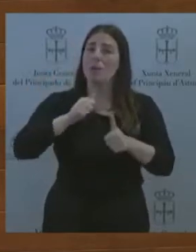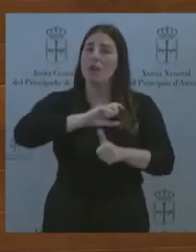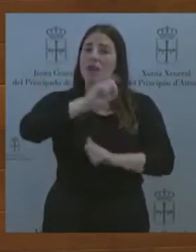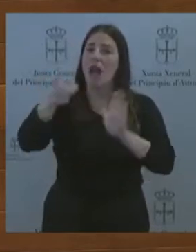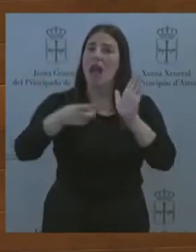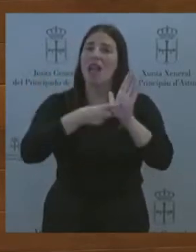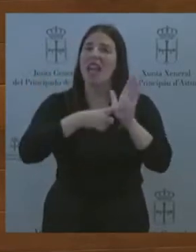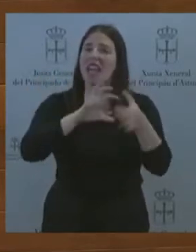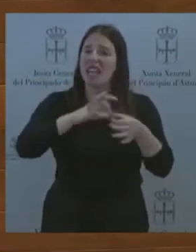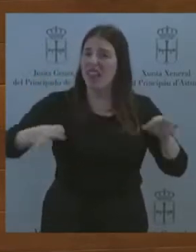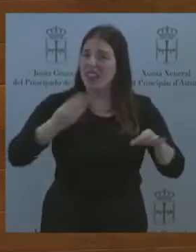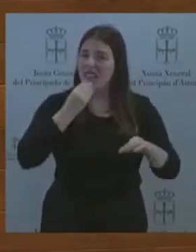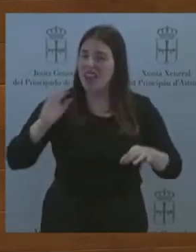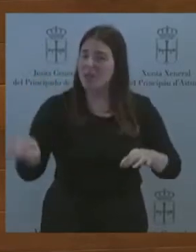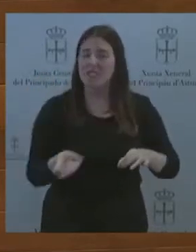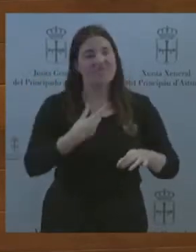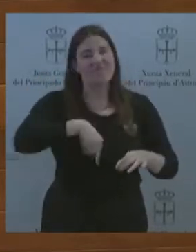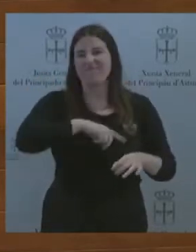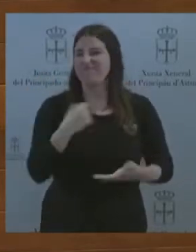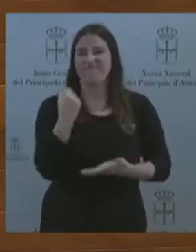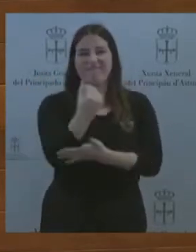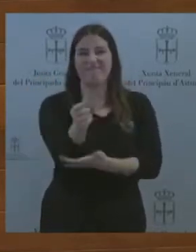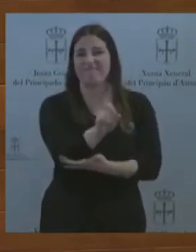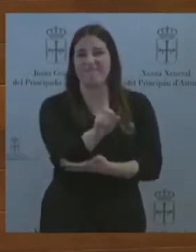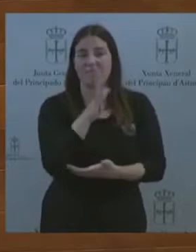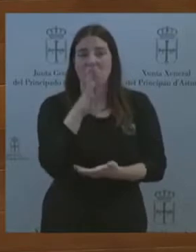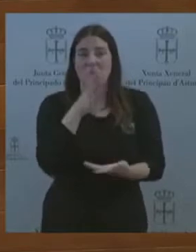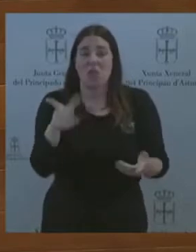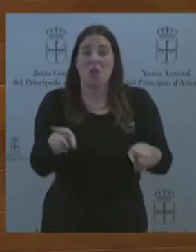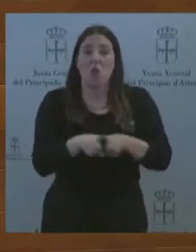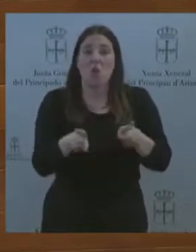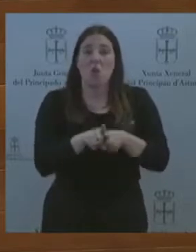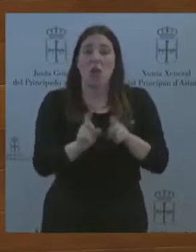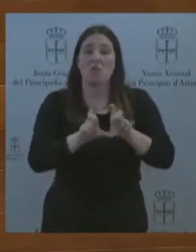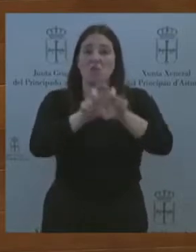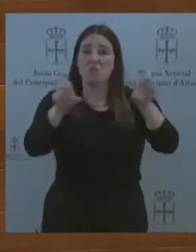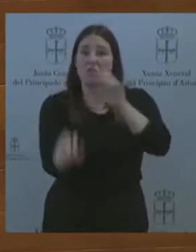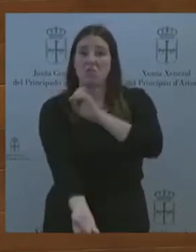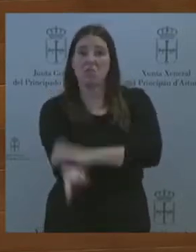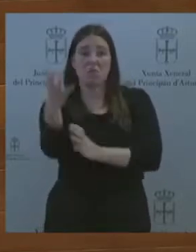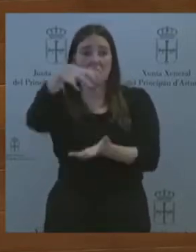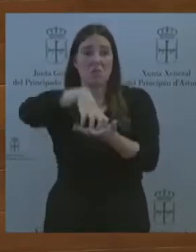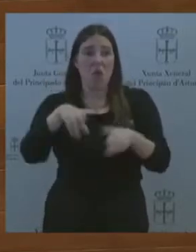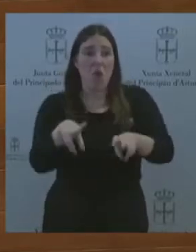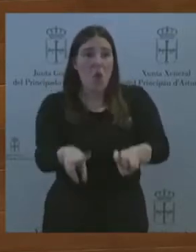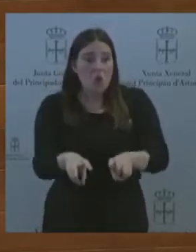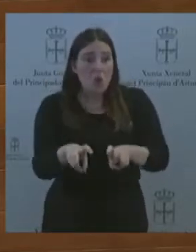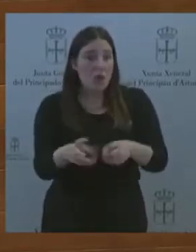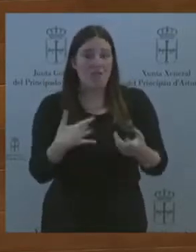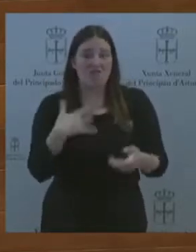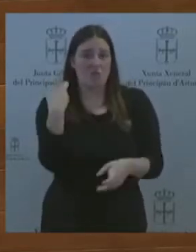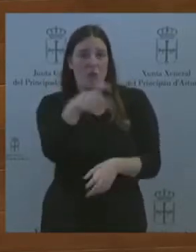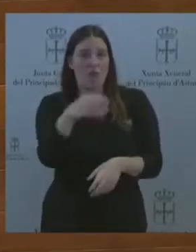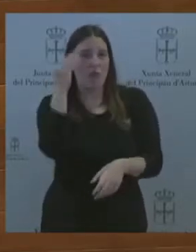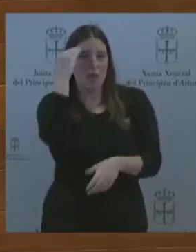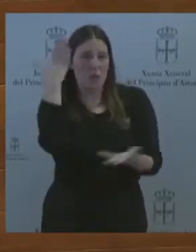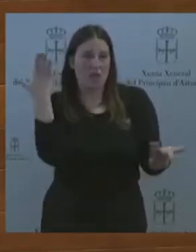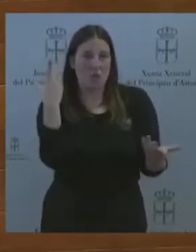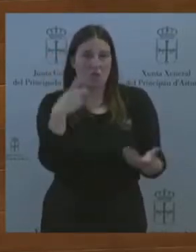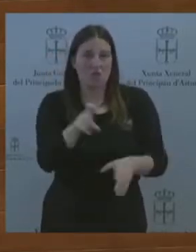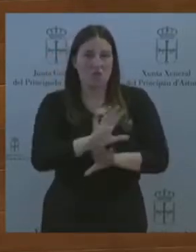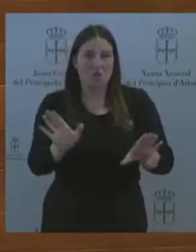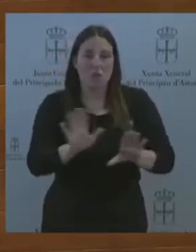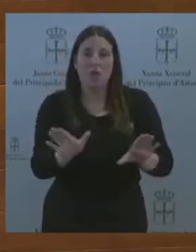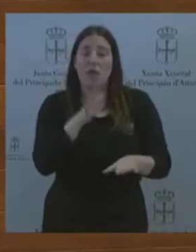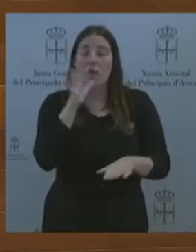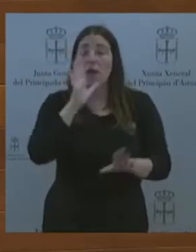necesidad de crear un nuevo organismo en una posición entre el Estado y la Unión Europea que continúe limitando la soberanía de los Estados y tome